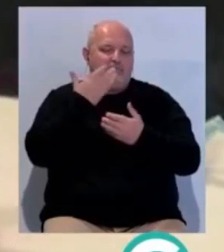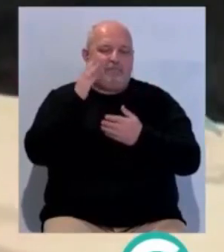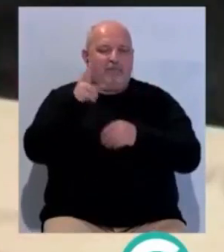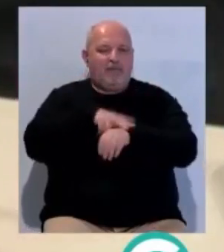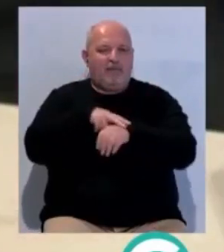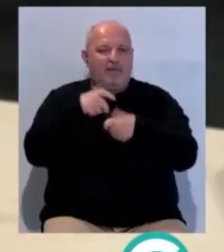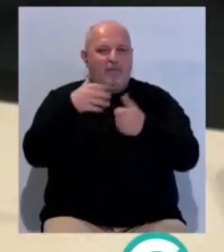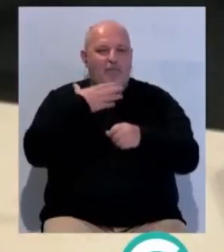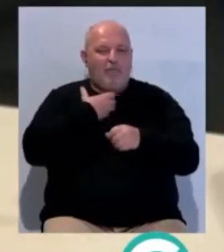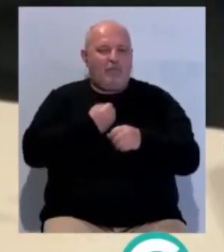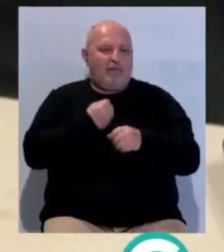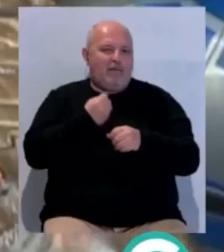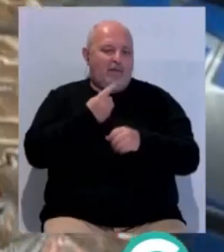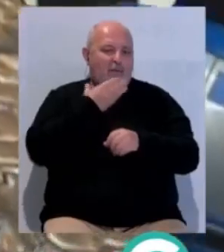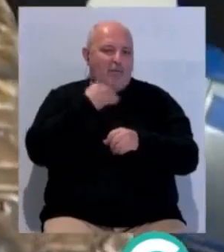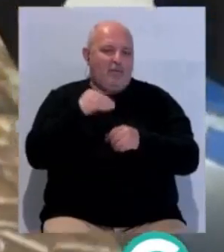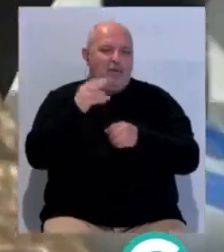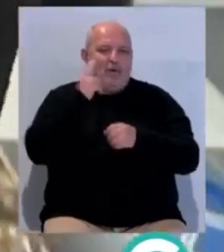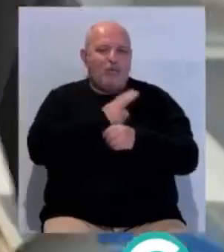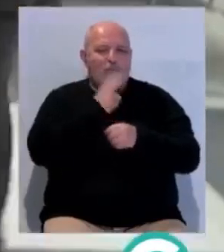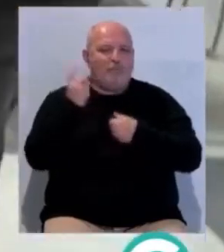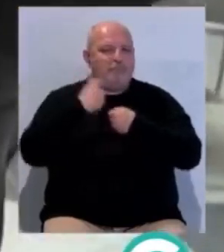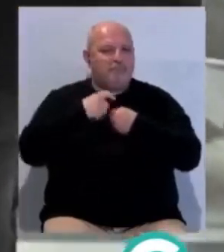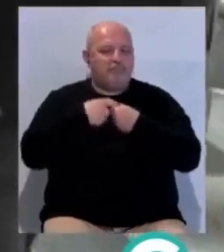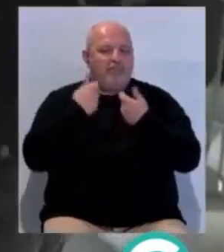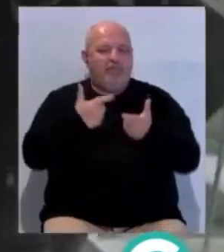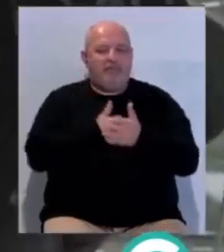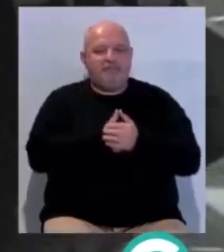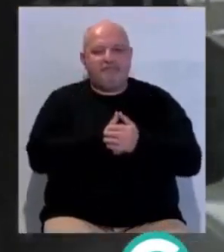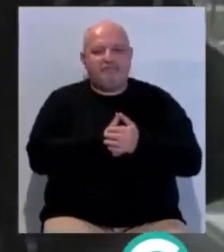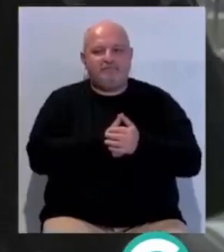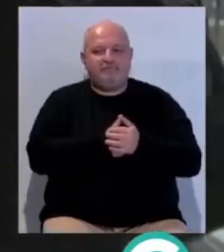de su delegación municipal de la juventud su compromiso y aportación.